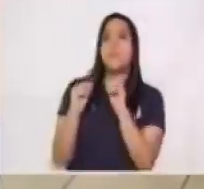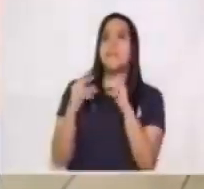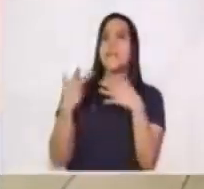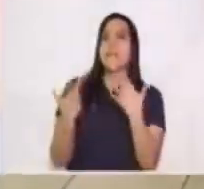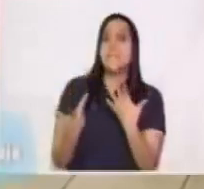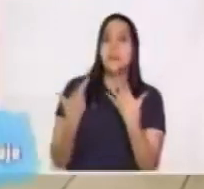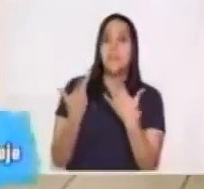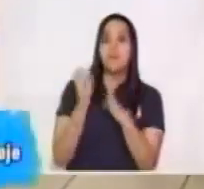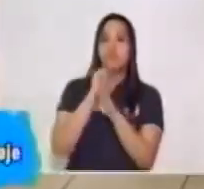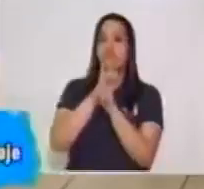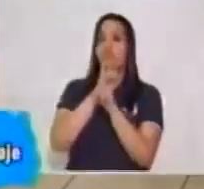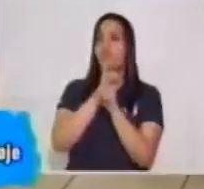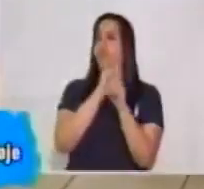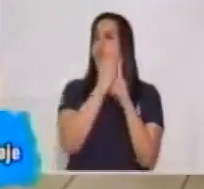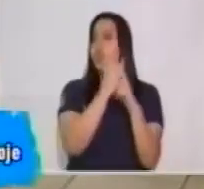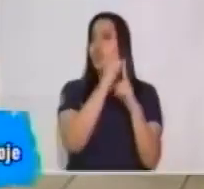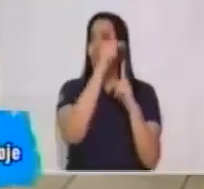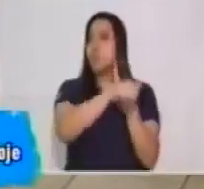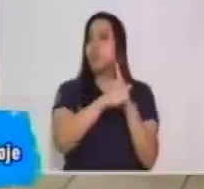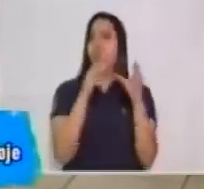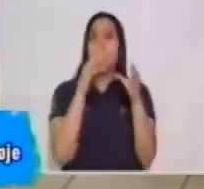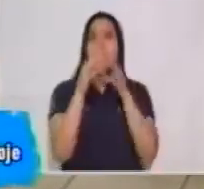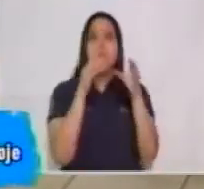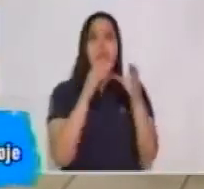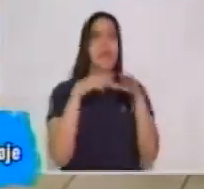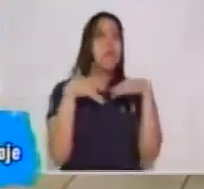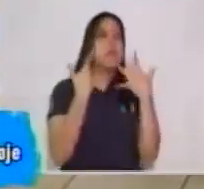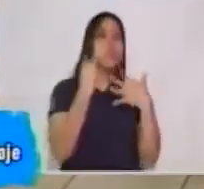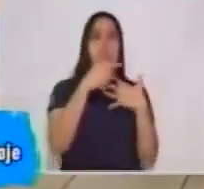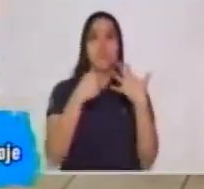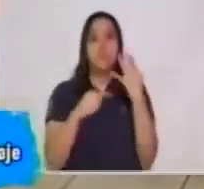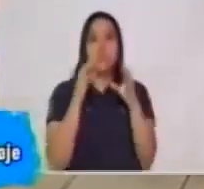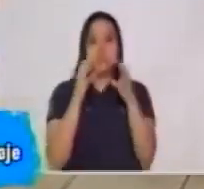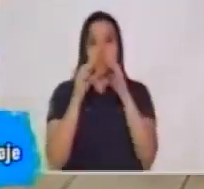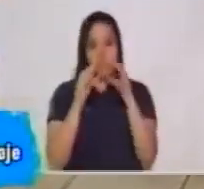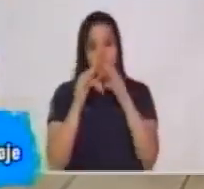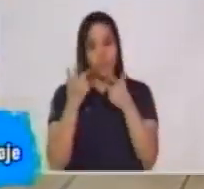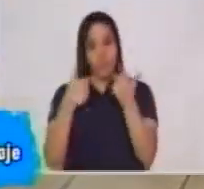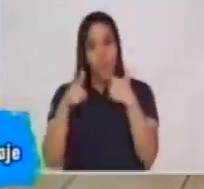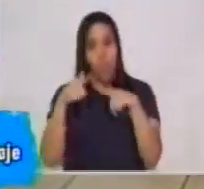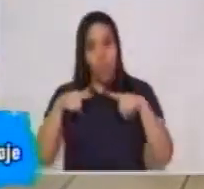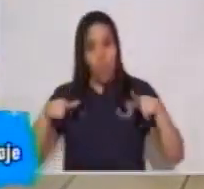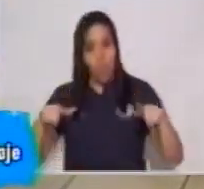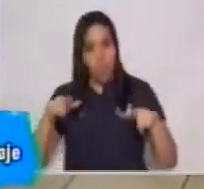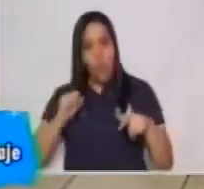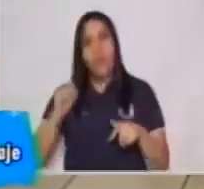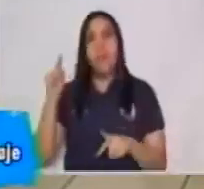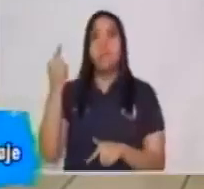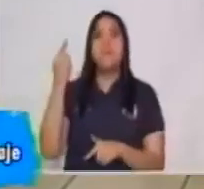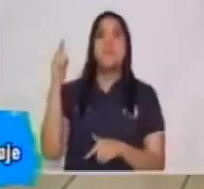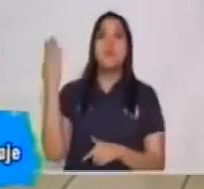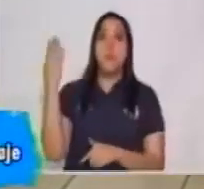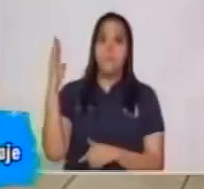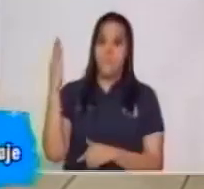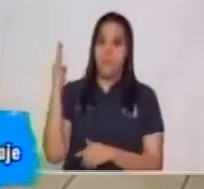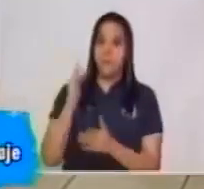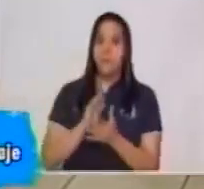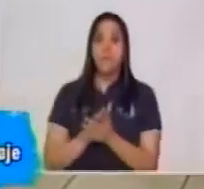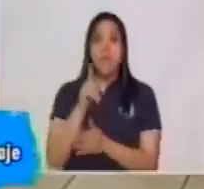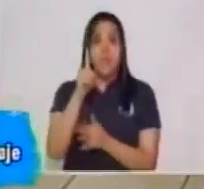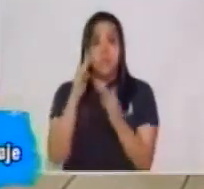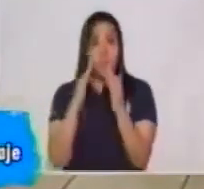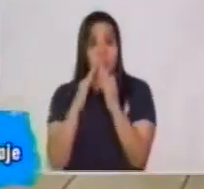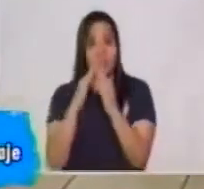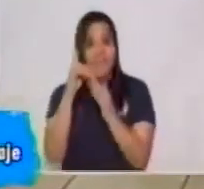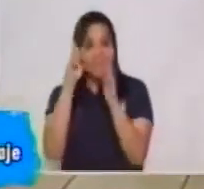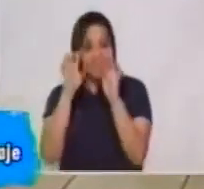Situación Comunicacional y Funciones del Lenguaje del Área de Comunicación y Lenguaje de Primero Básico. Si en casa